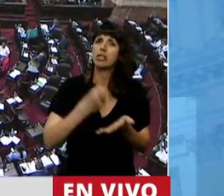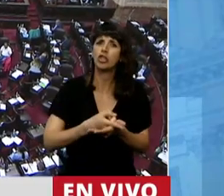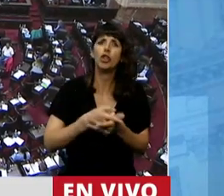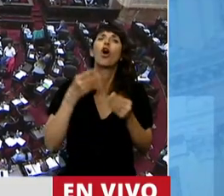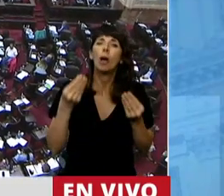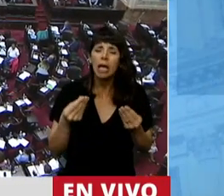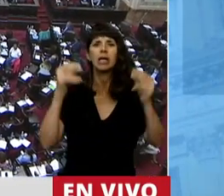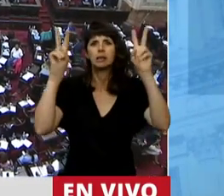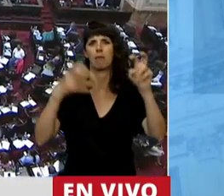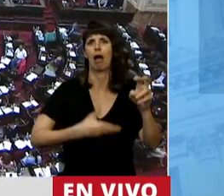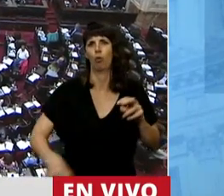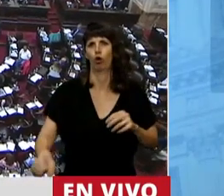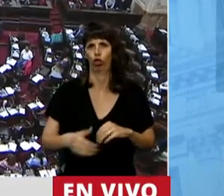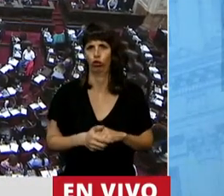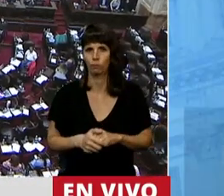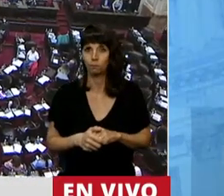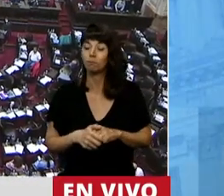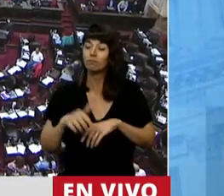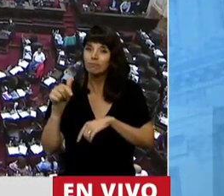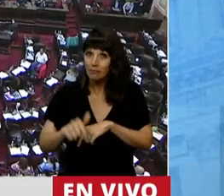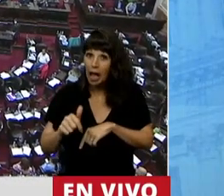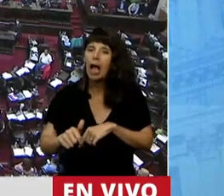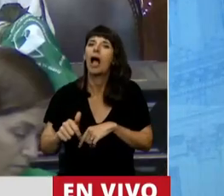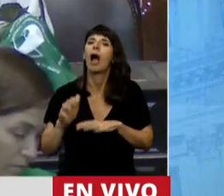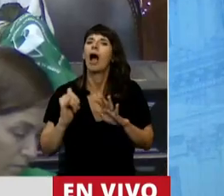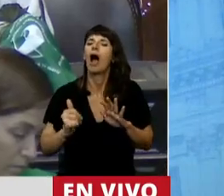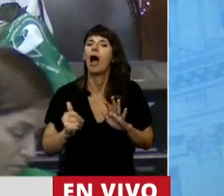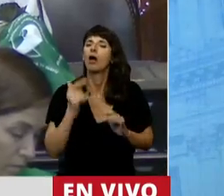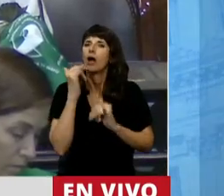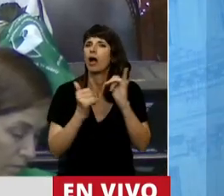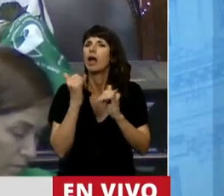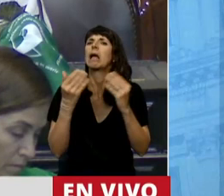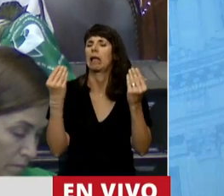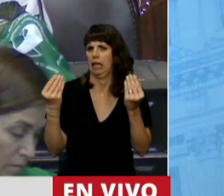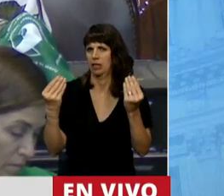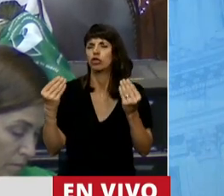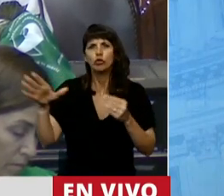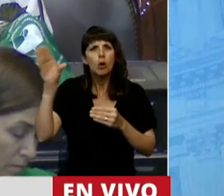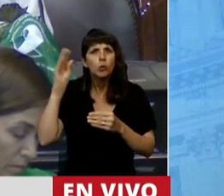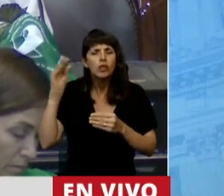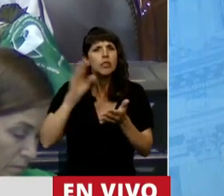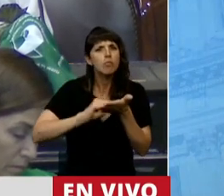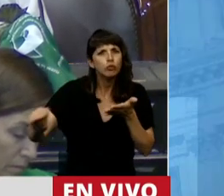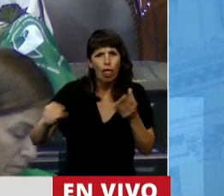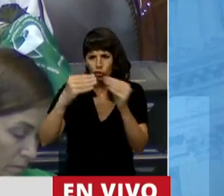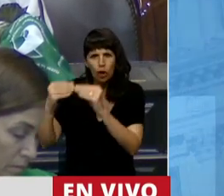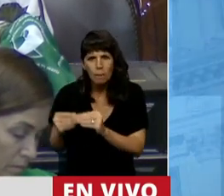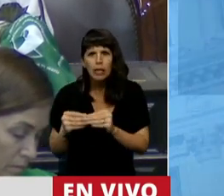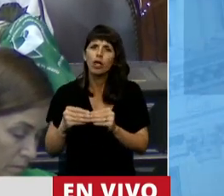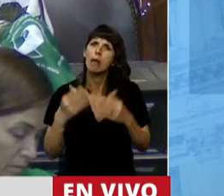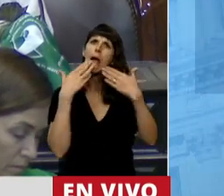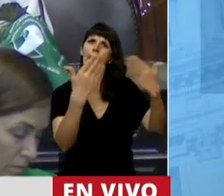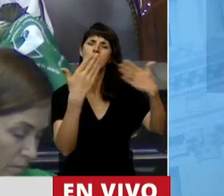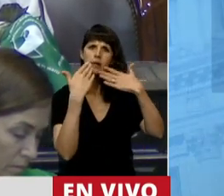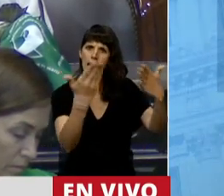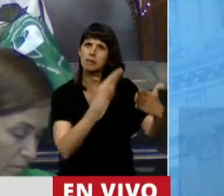paréntesis. Escuché a muchos colegas diputados agradecerle al Presidente por